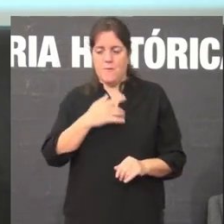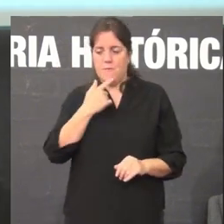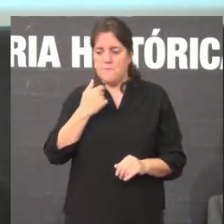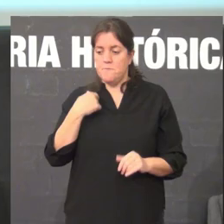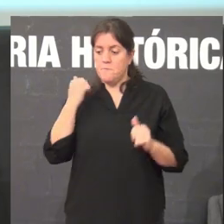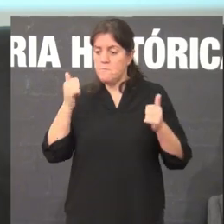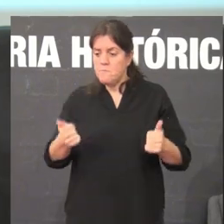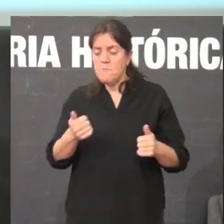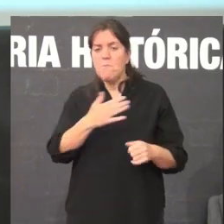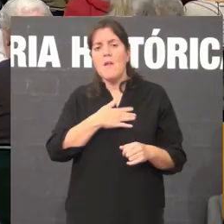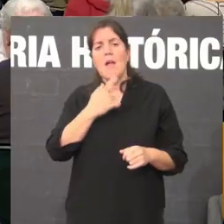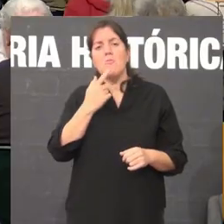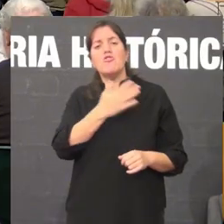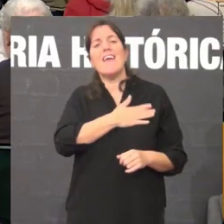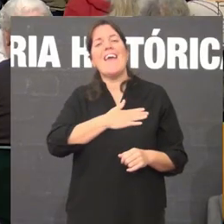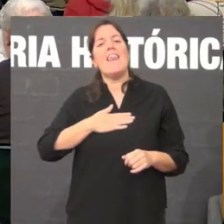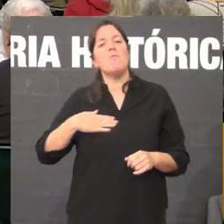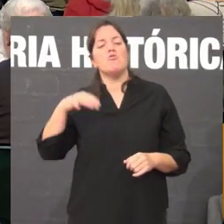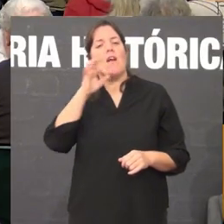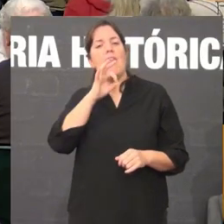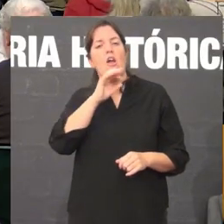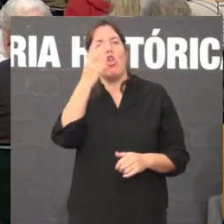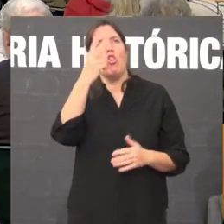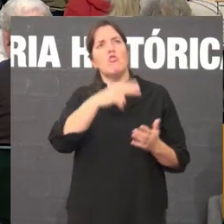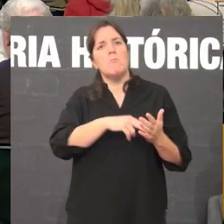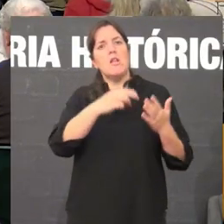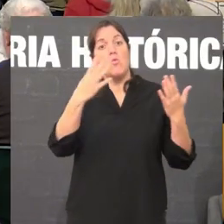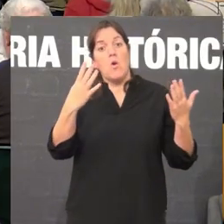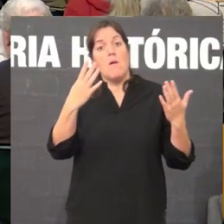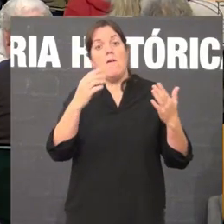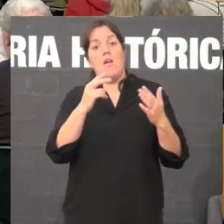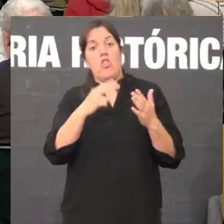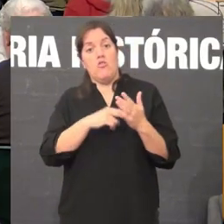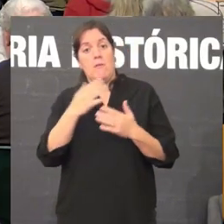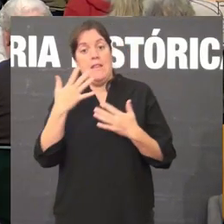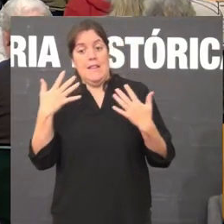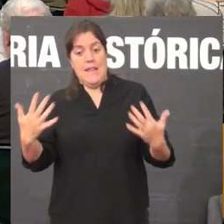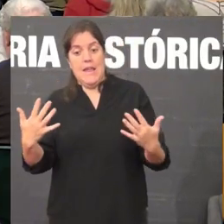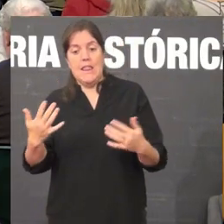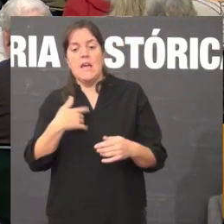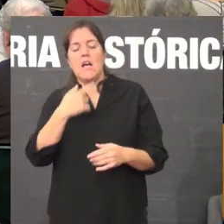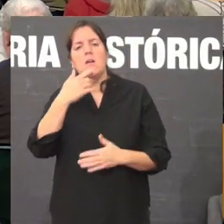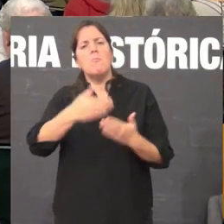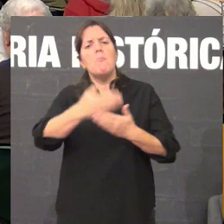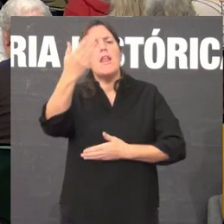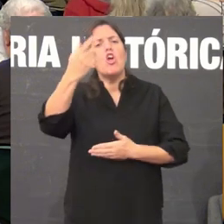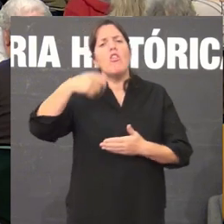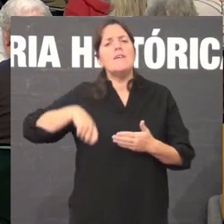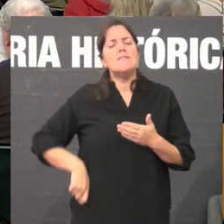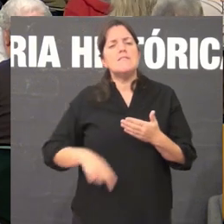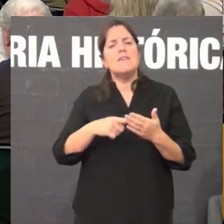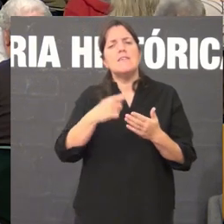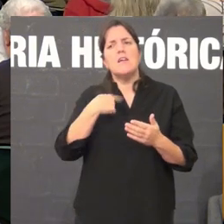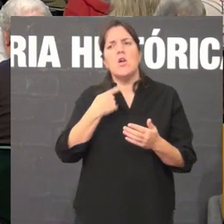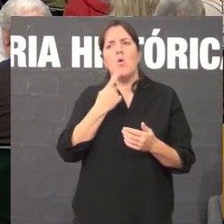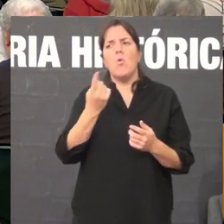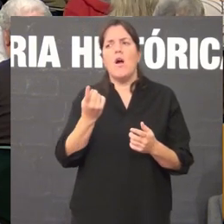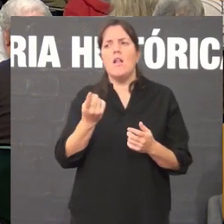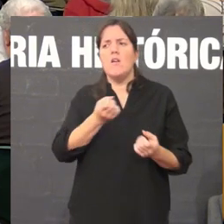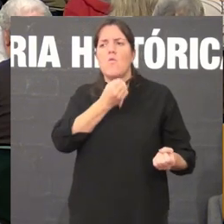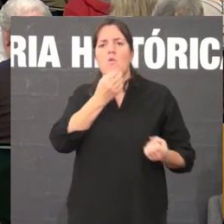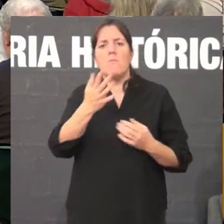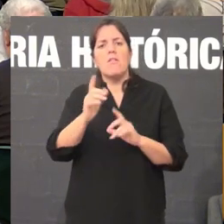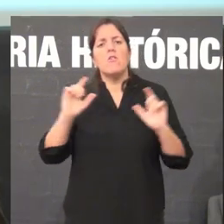Galego no 2009 2010 os jornalistas pasaranme unha información sobre unha reunión do